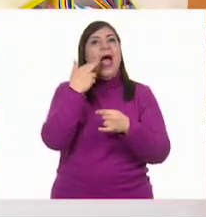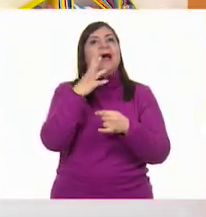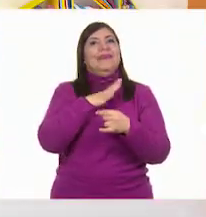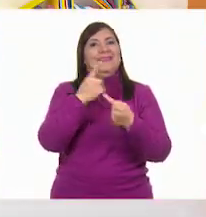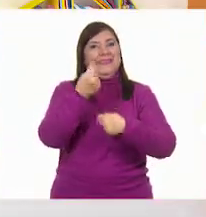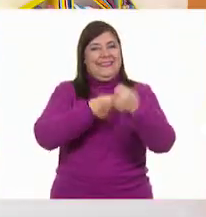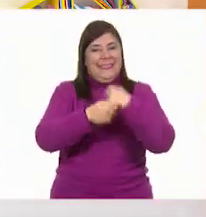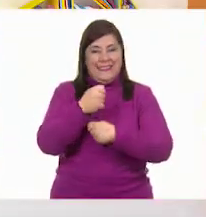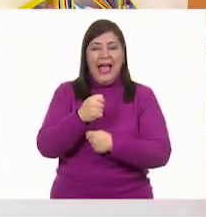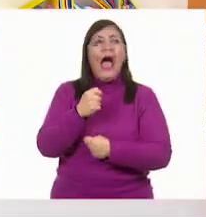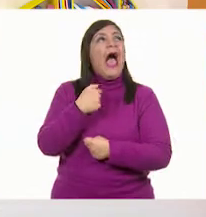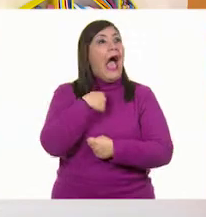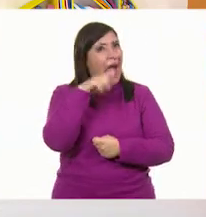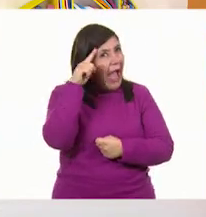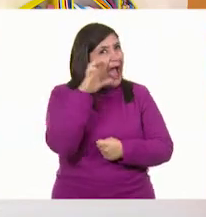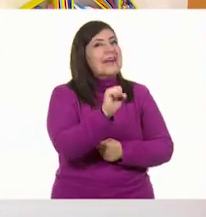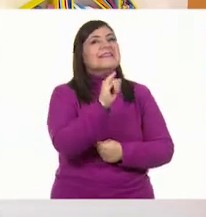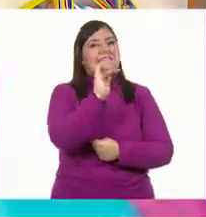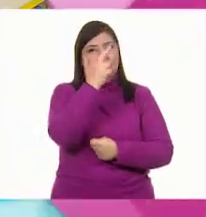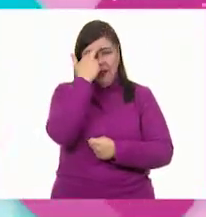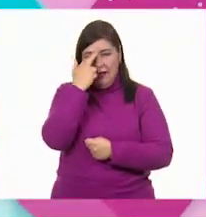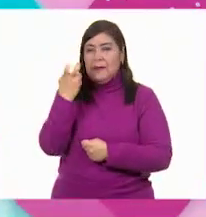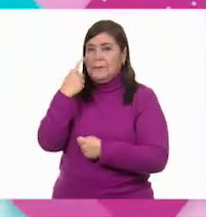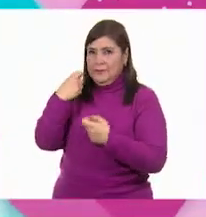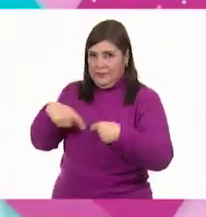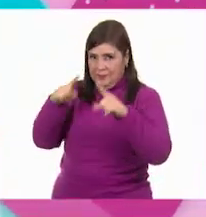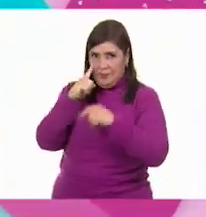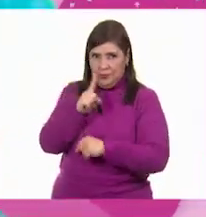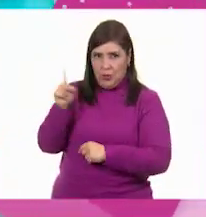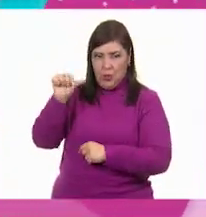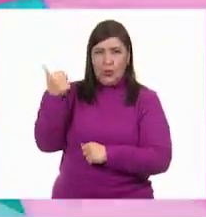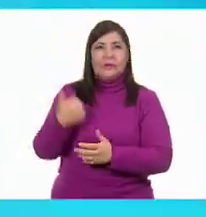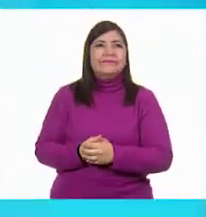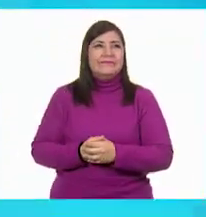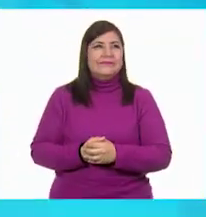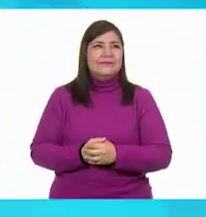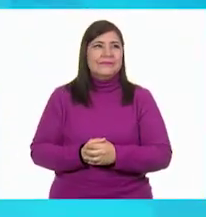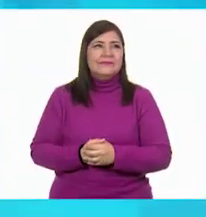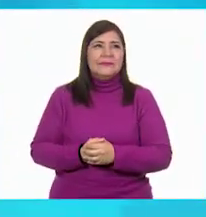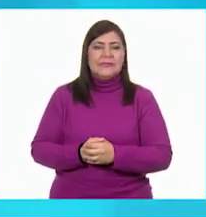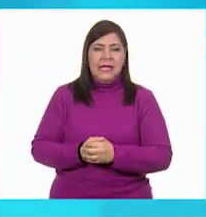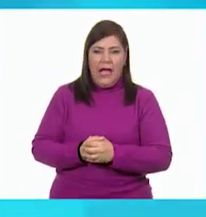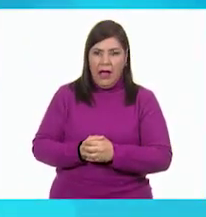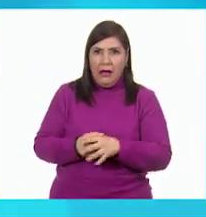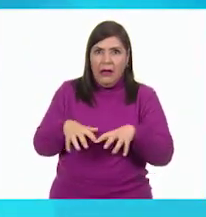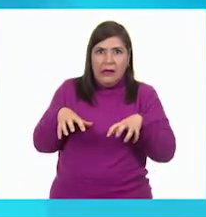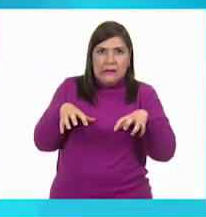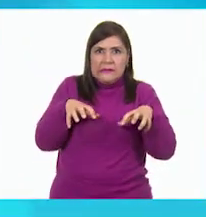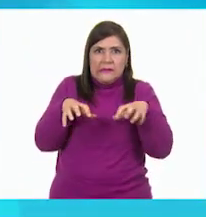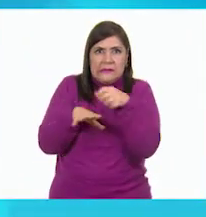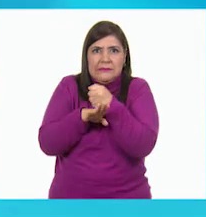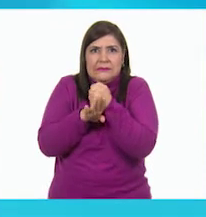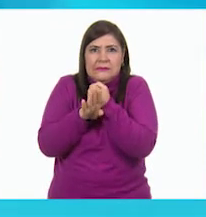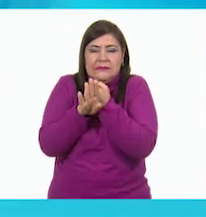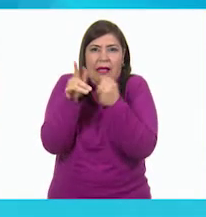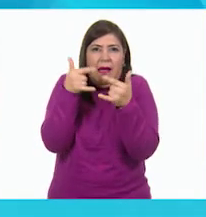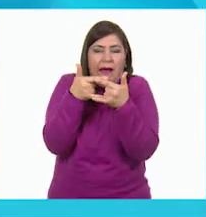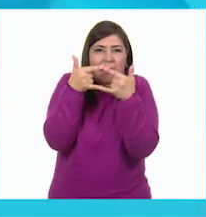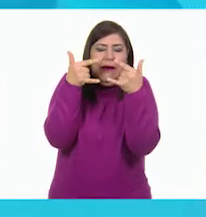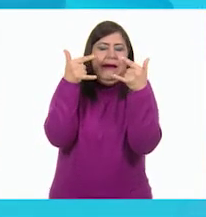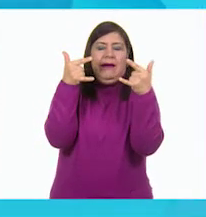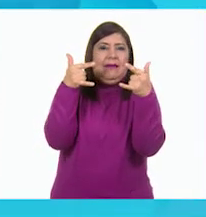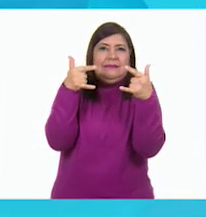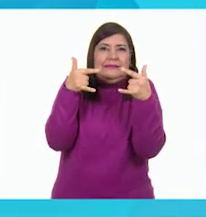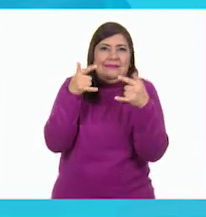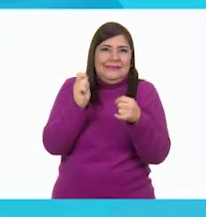acuerdo! ¿Verdad que sí? Sí. Vamos a ver la siguiente imagen. ¿Qué dice? Historias de espanto. ¡Ay, ay, ay!